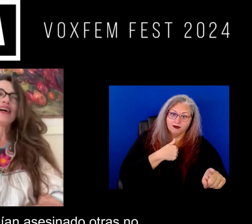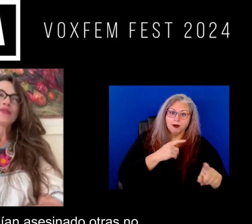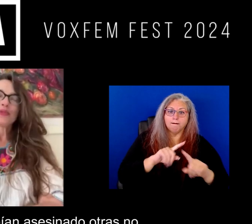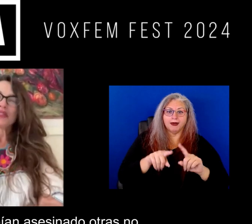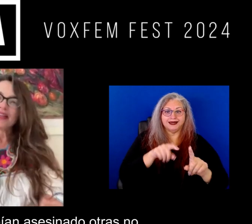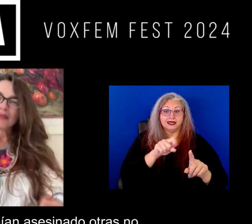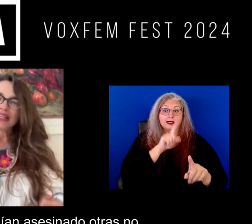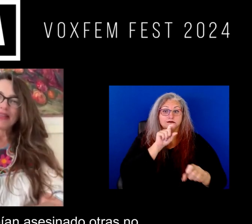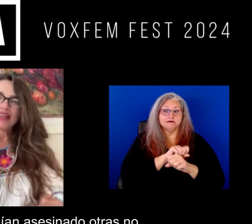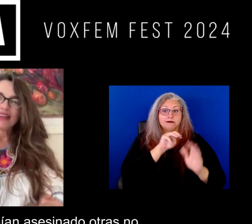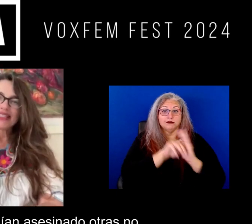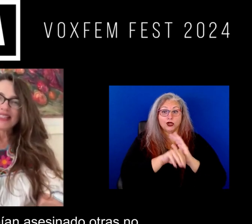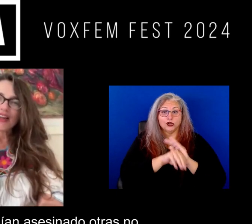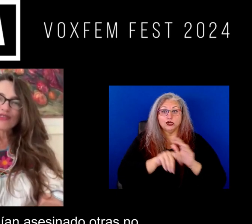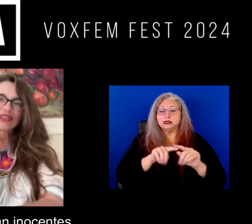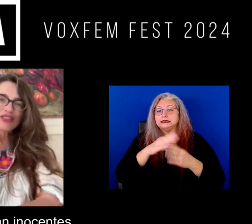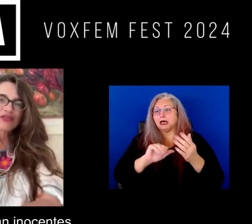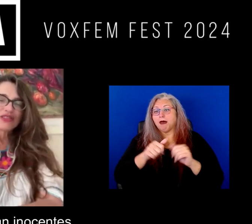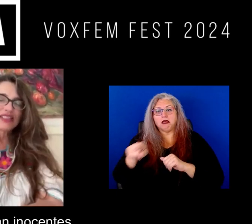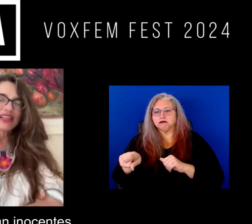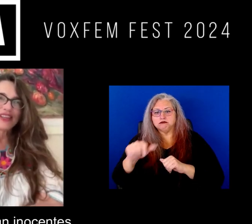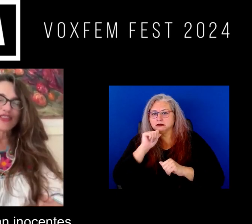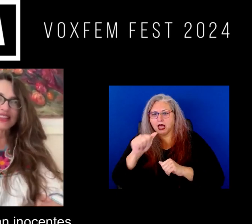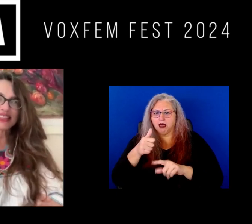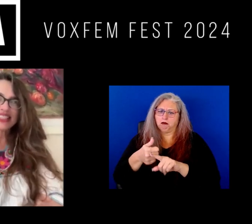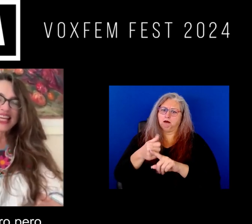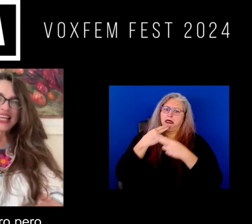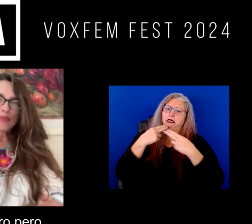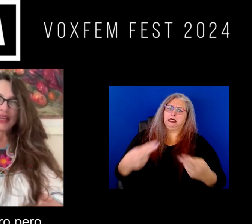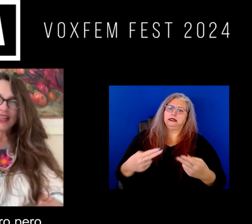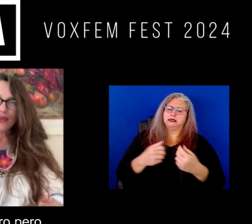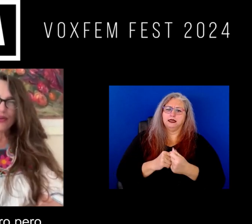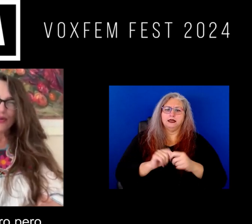Habían, pues sí, habían asesinado, otras no, otras eran inocentes,